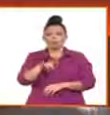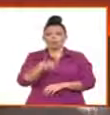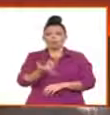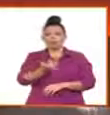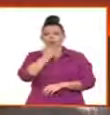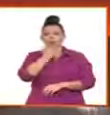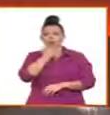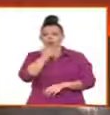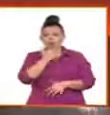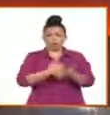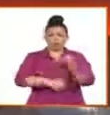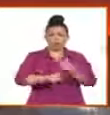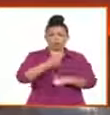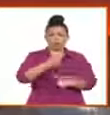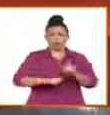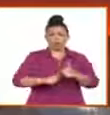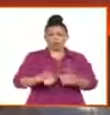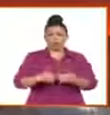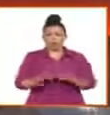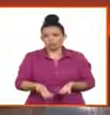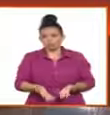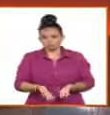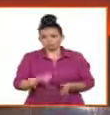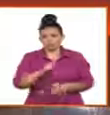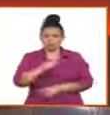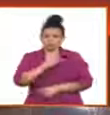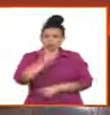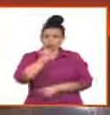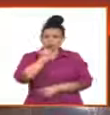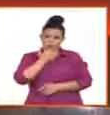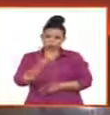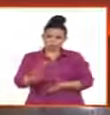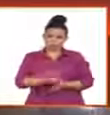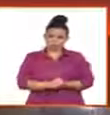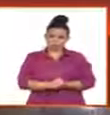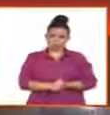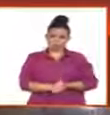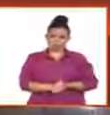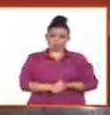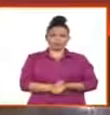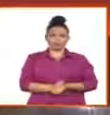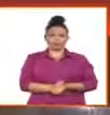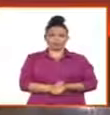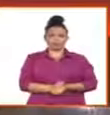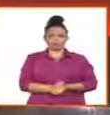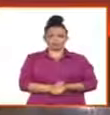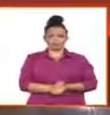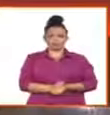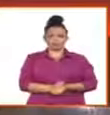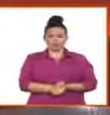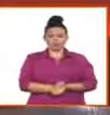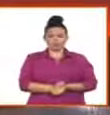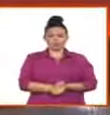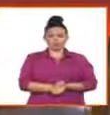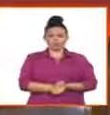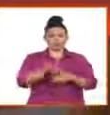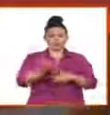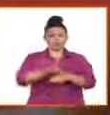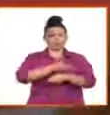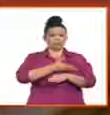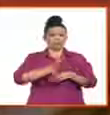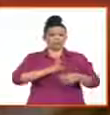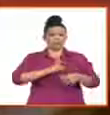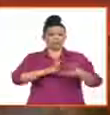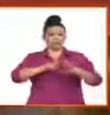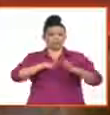presencia en la vida de todas las personas, de una manera u otra, cuando ha sido necesario, del uso de una